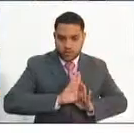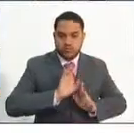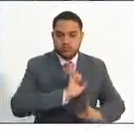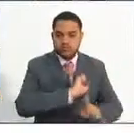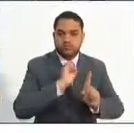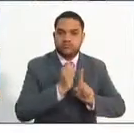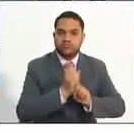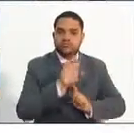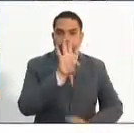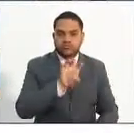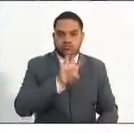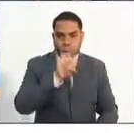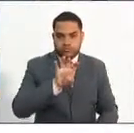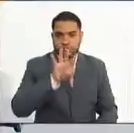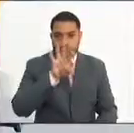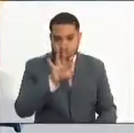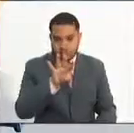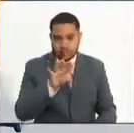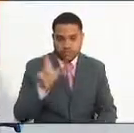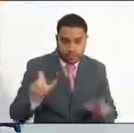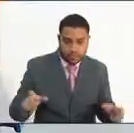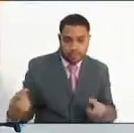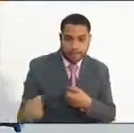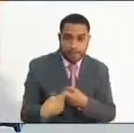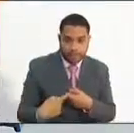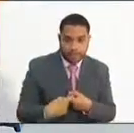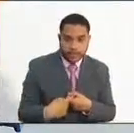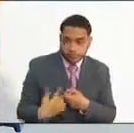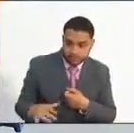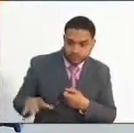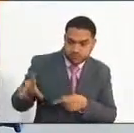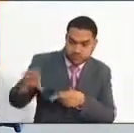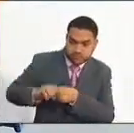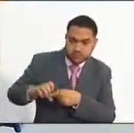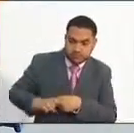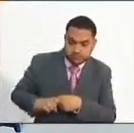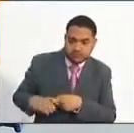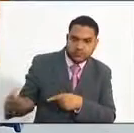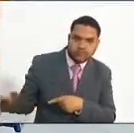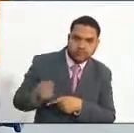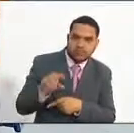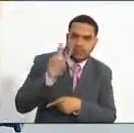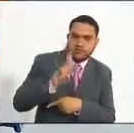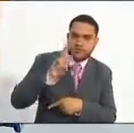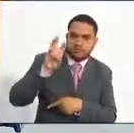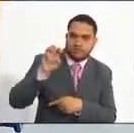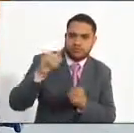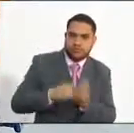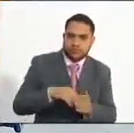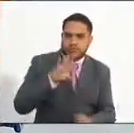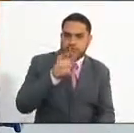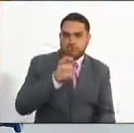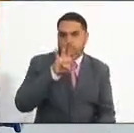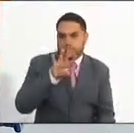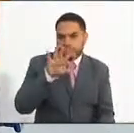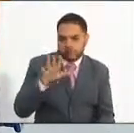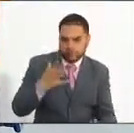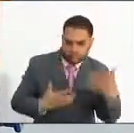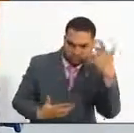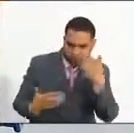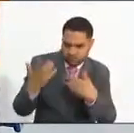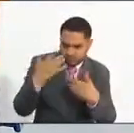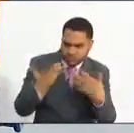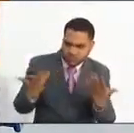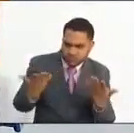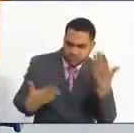994 vacantes, ya se citaron a pruebas 38.945 y asistieron